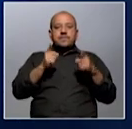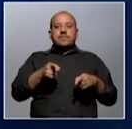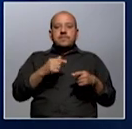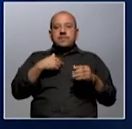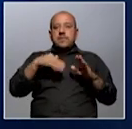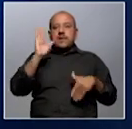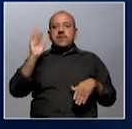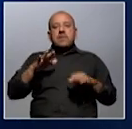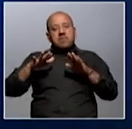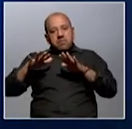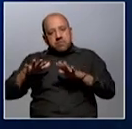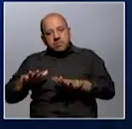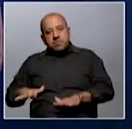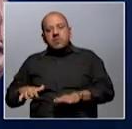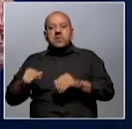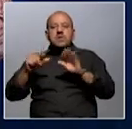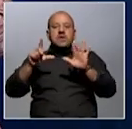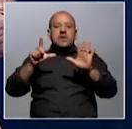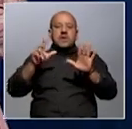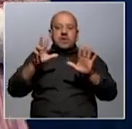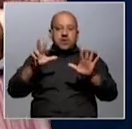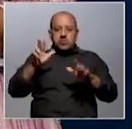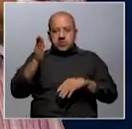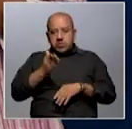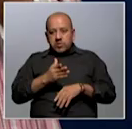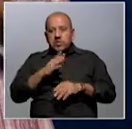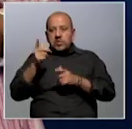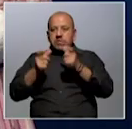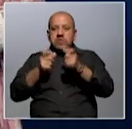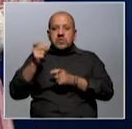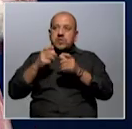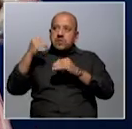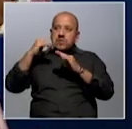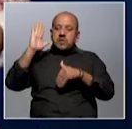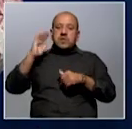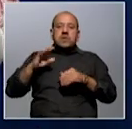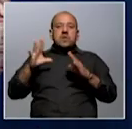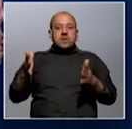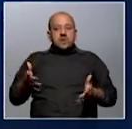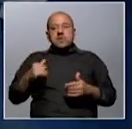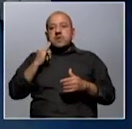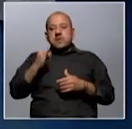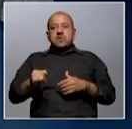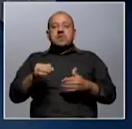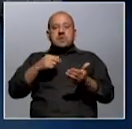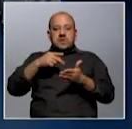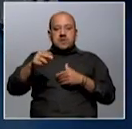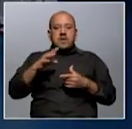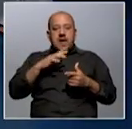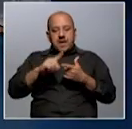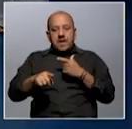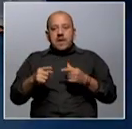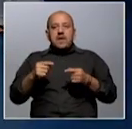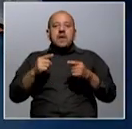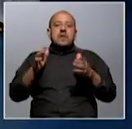sedentarios. Si tenemos un 78% de personas adultas que se están moviendo, es decir, que alcanzan esas recomendaciones,